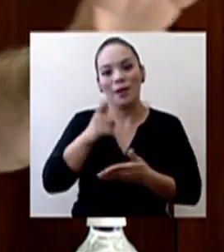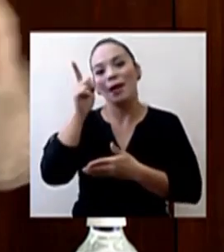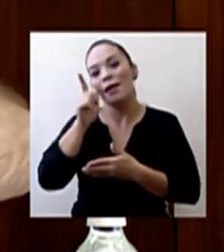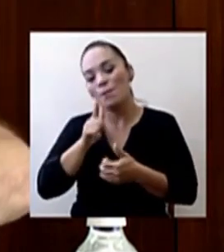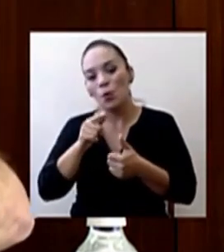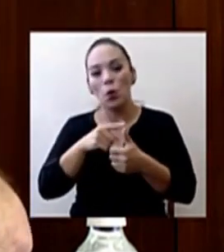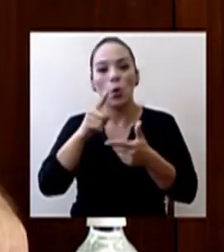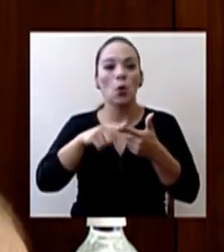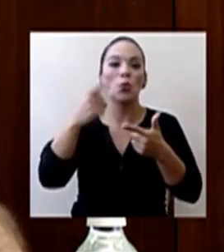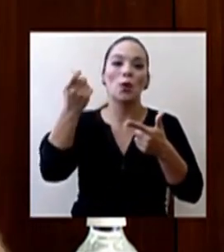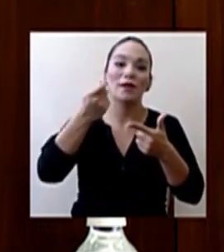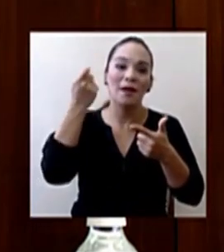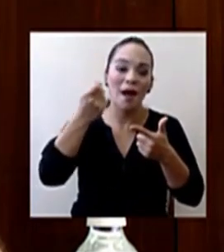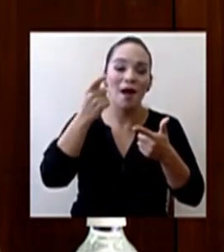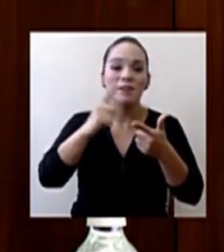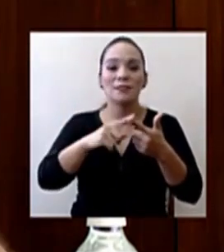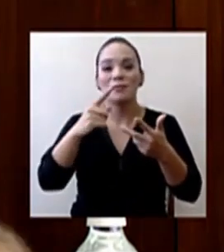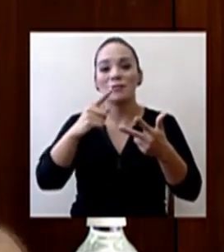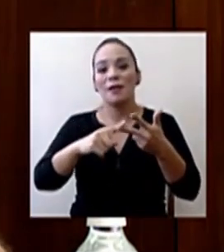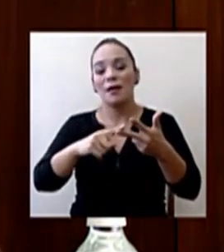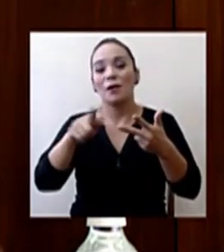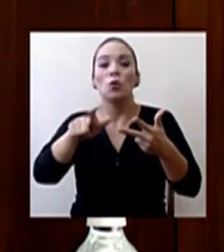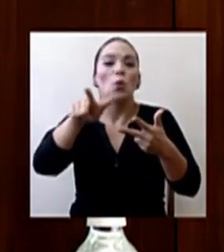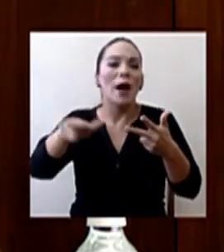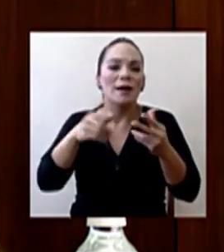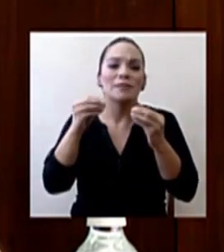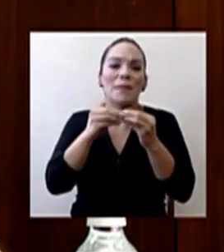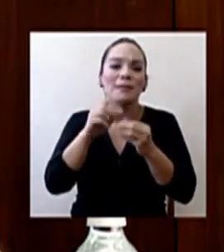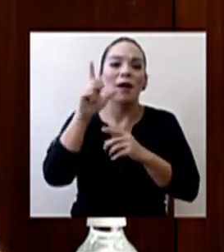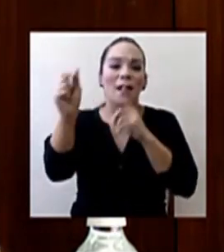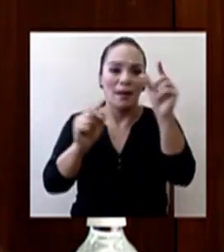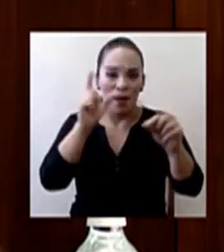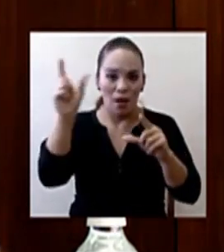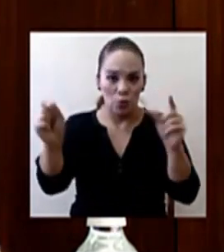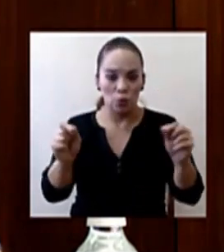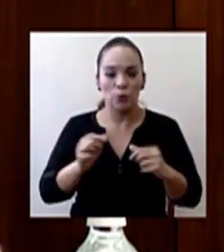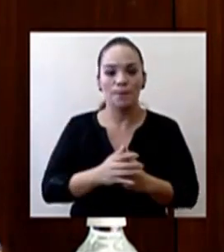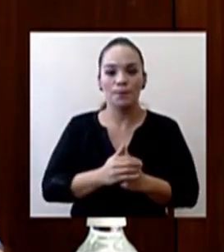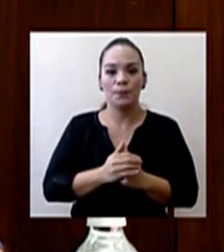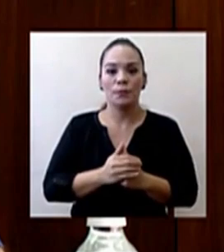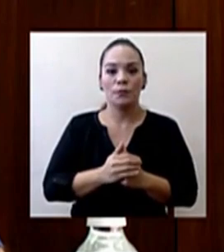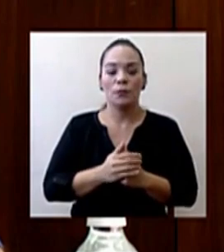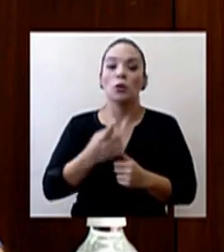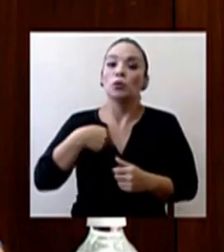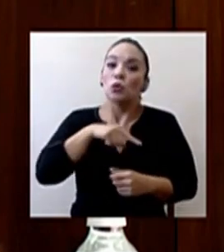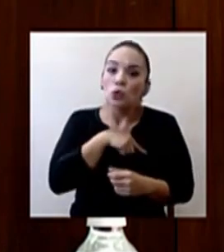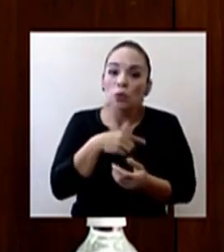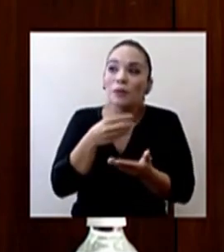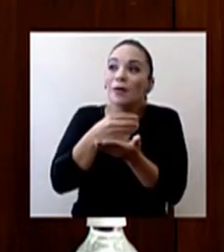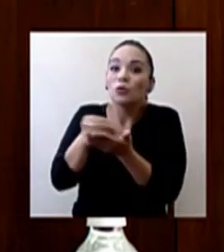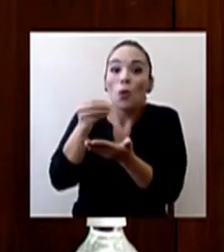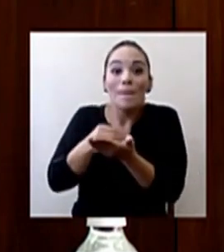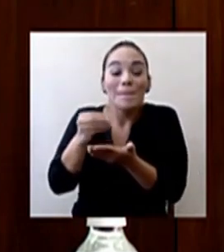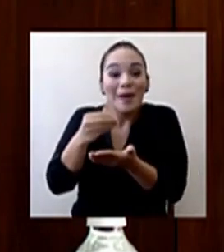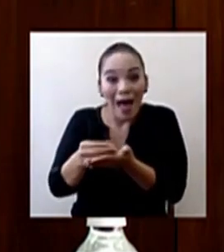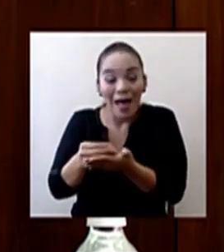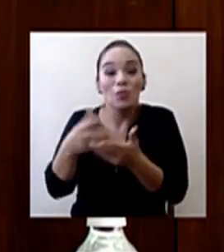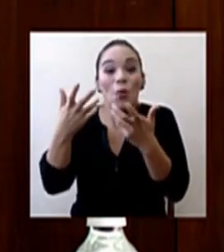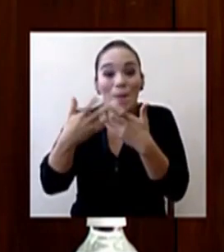sea Guanacaste, sea lugares más alejados. Nosotros estamos comprando ventiladores y los vamos a colocar